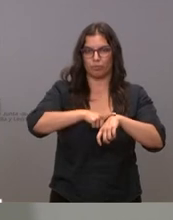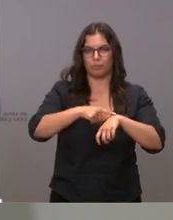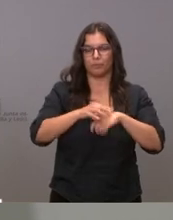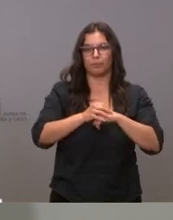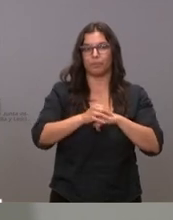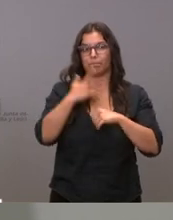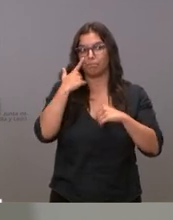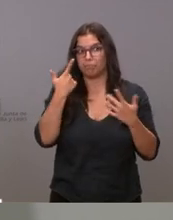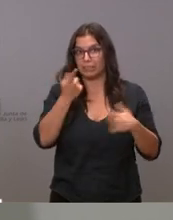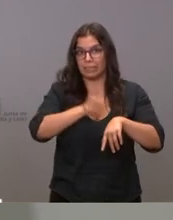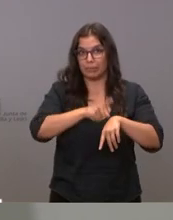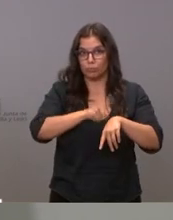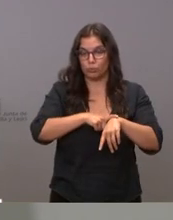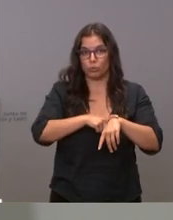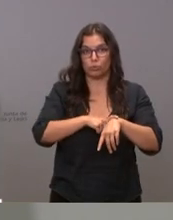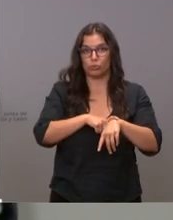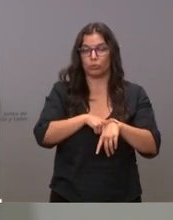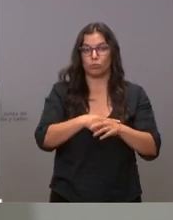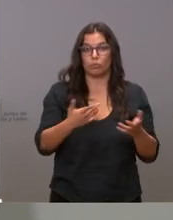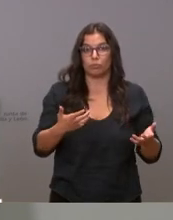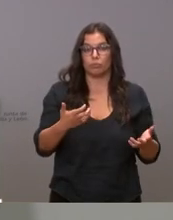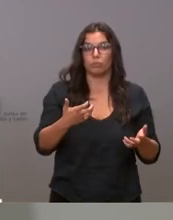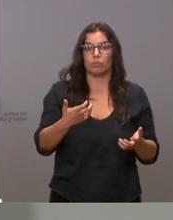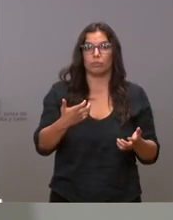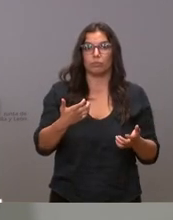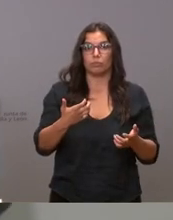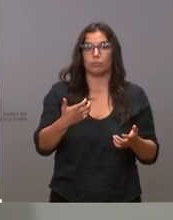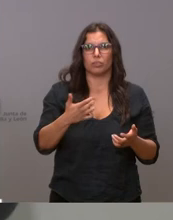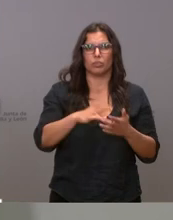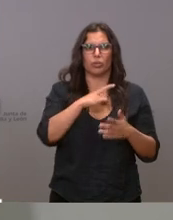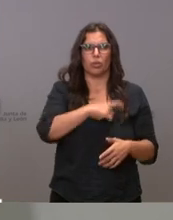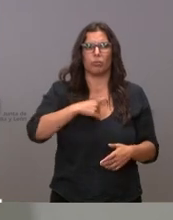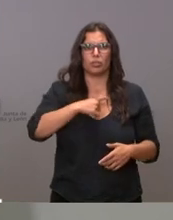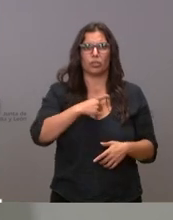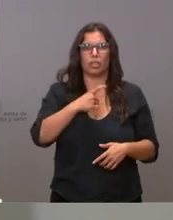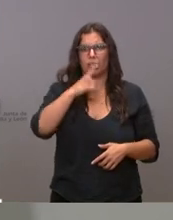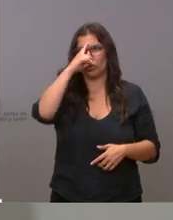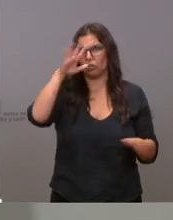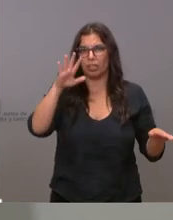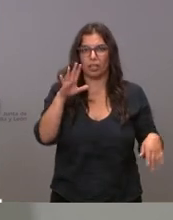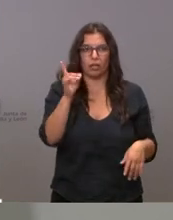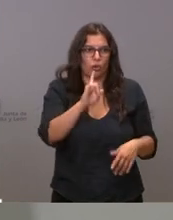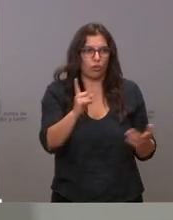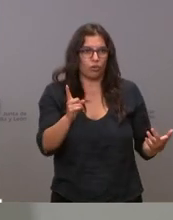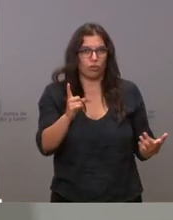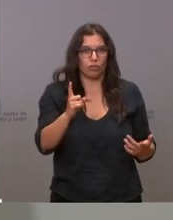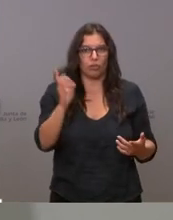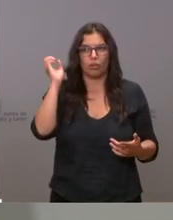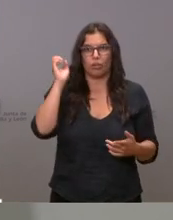mire los tiempos usted me dice si van a reunir una comisión de no sé qué no una comisión de no sé qué no la ponencia de alertas